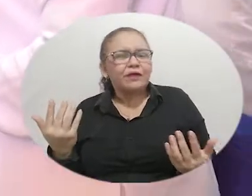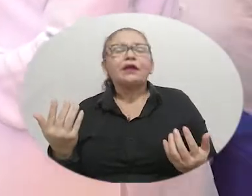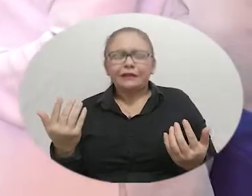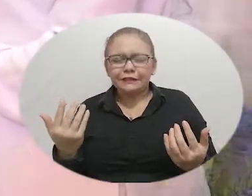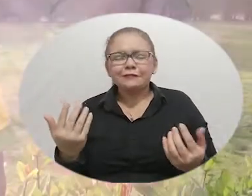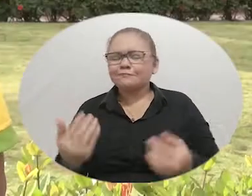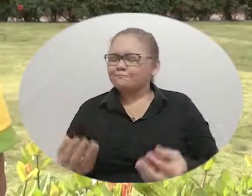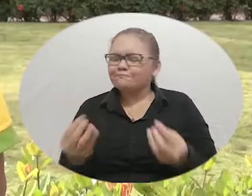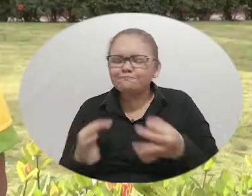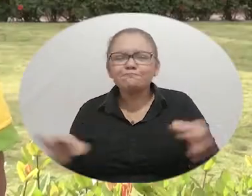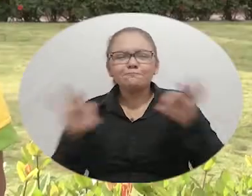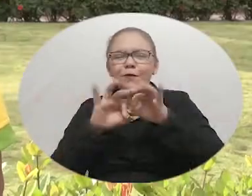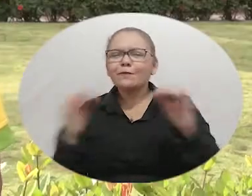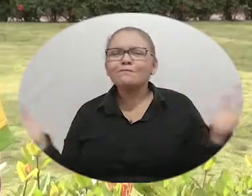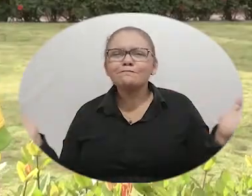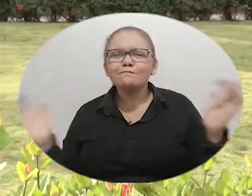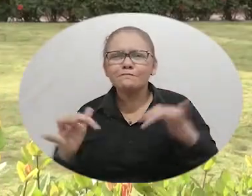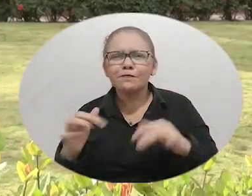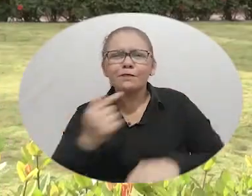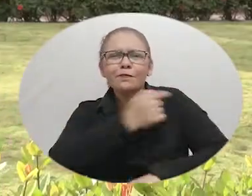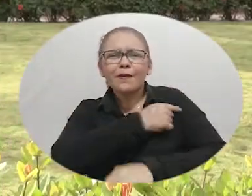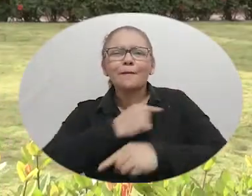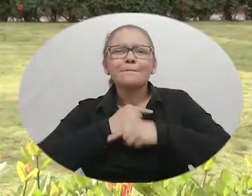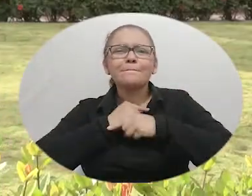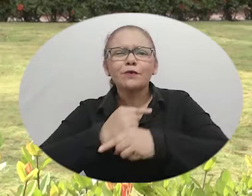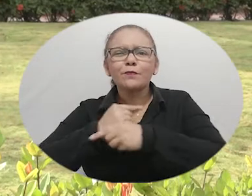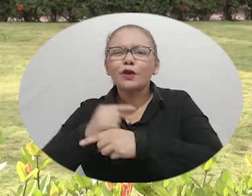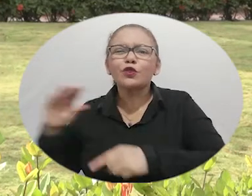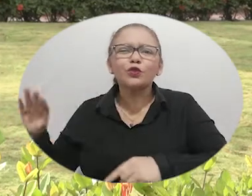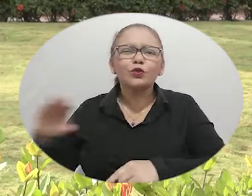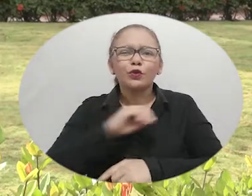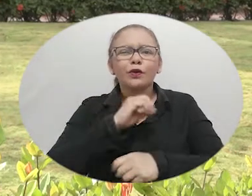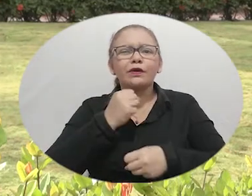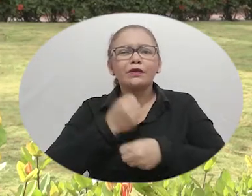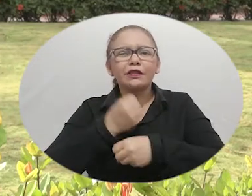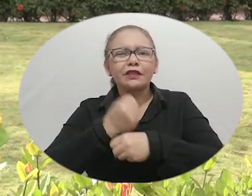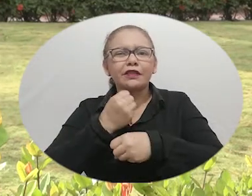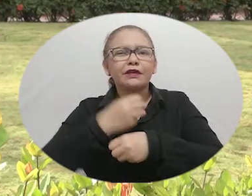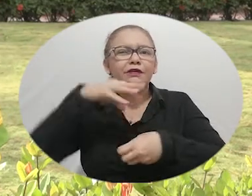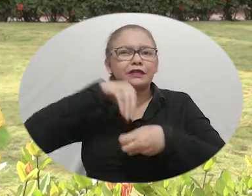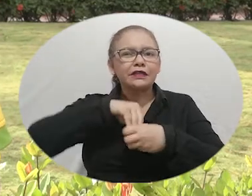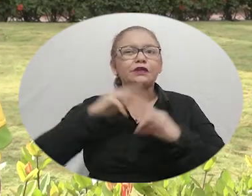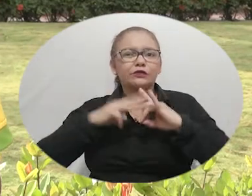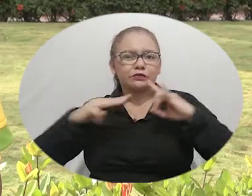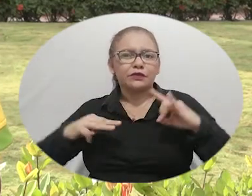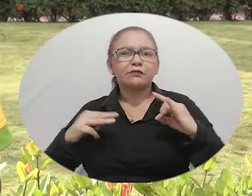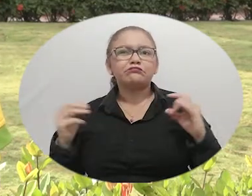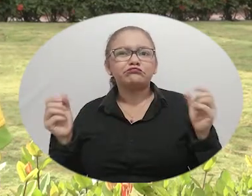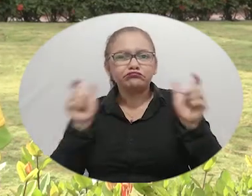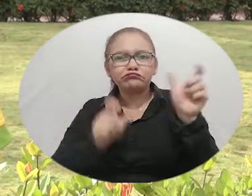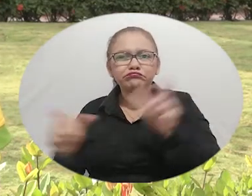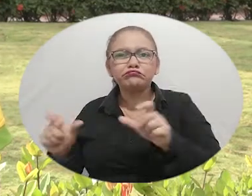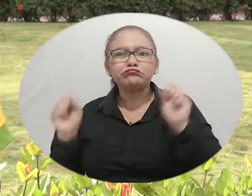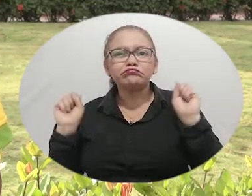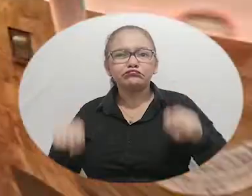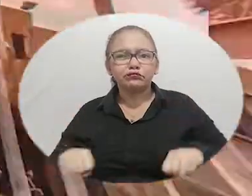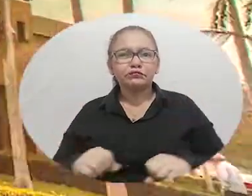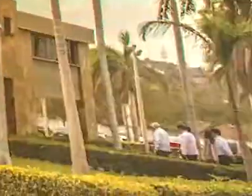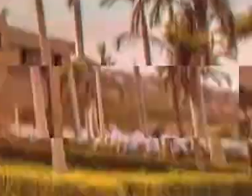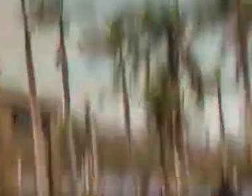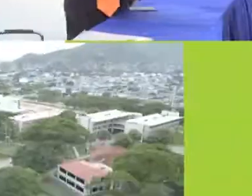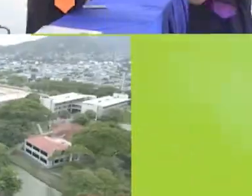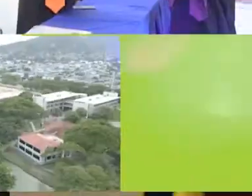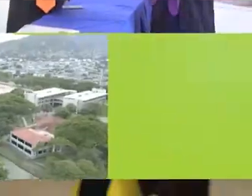de que se le facilite el proceso de vacunación al personal que está adscrito a la universidad